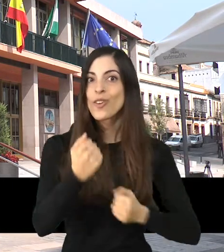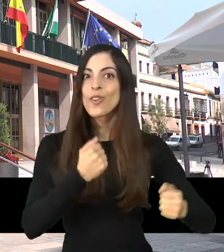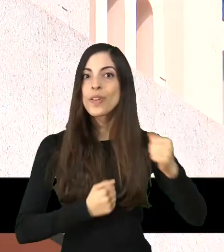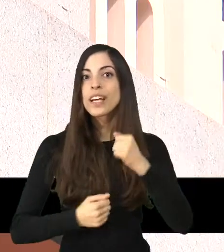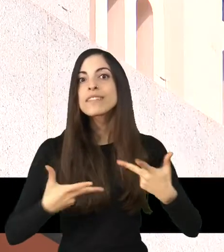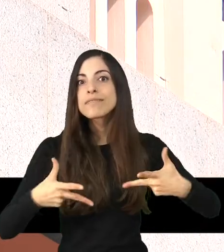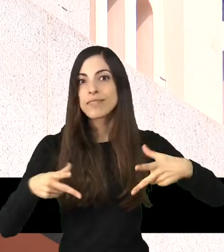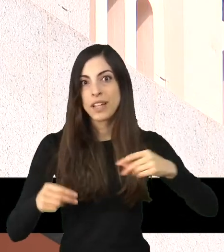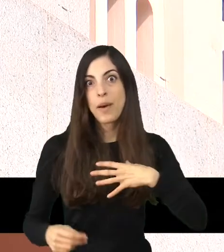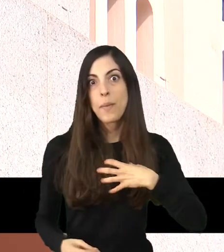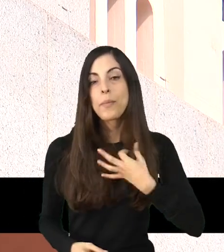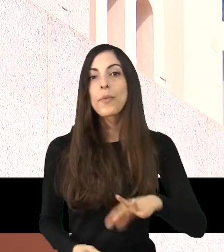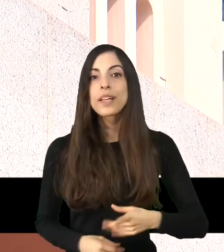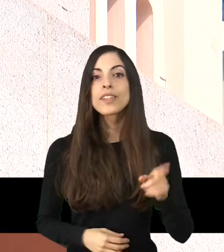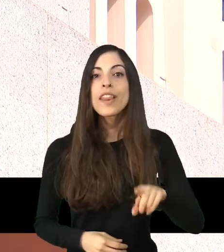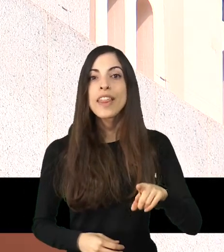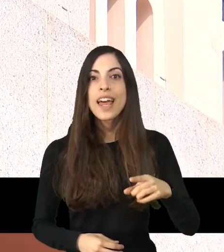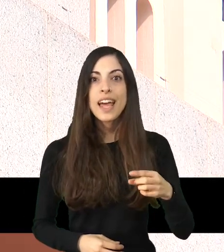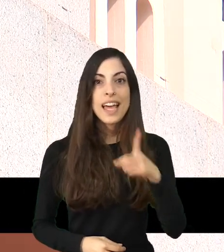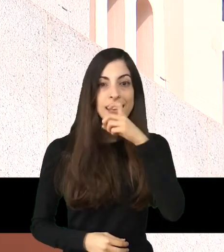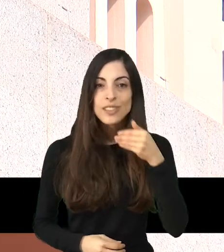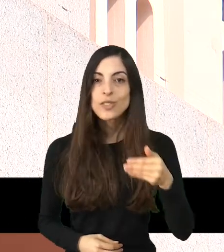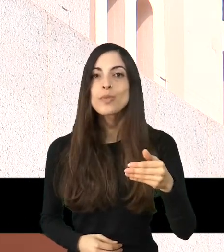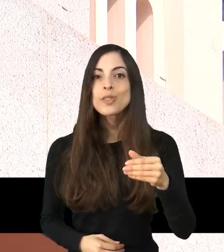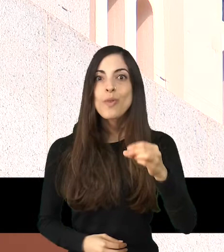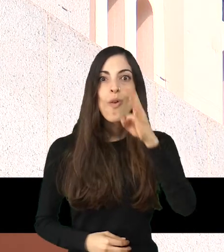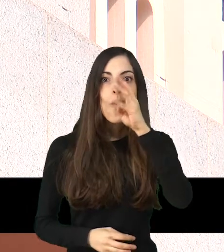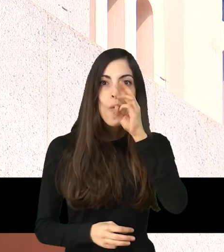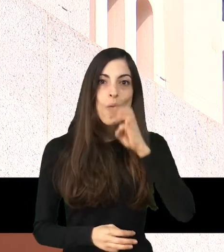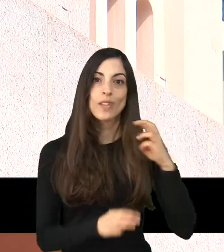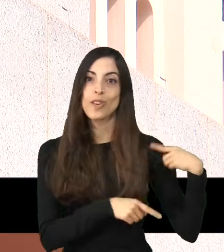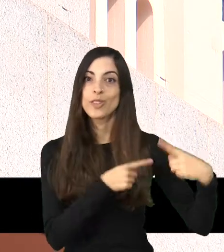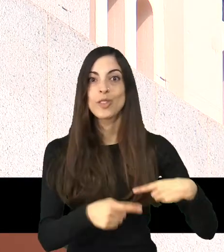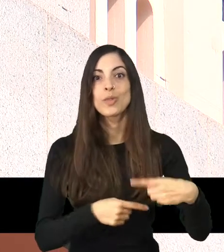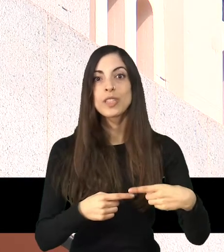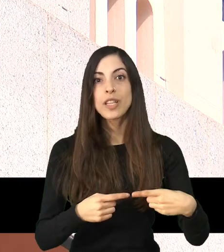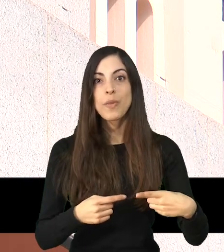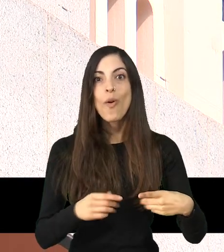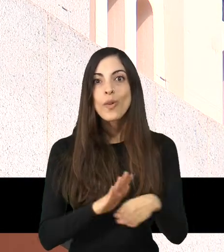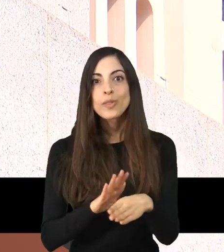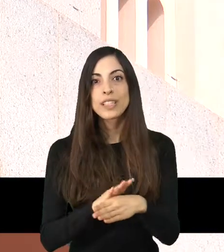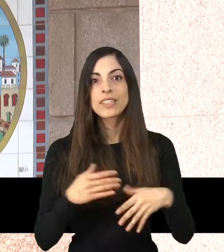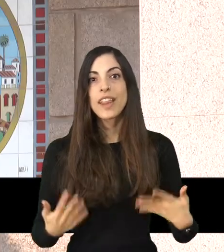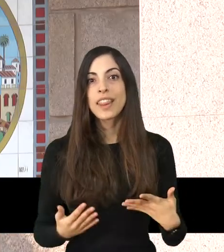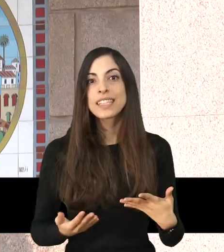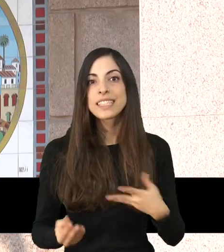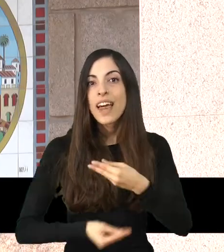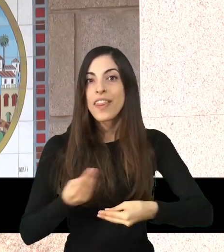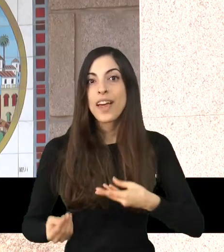año será el cuarto consecutivo de bajada sostenida, lo que demuestra que se puede hacer aplicando una gestión inteligente.